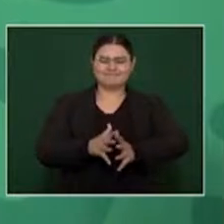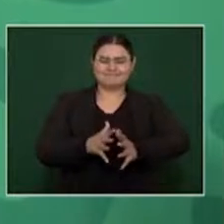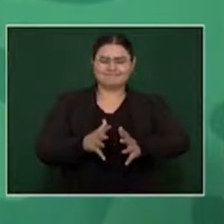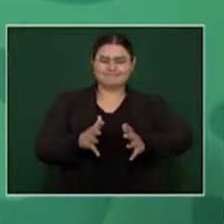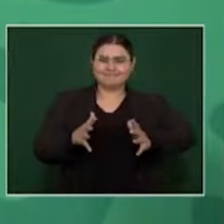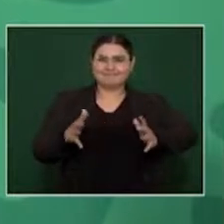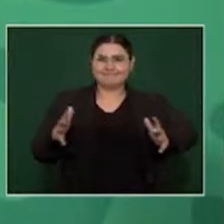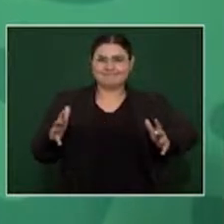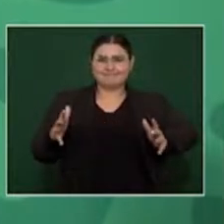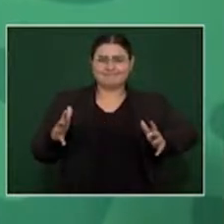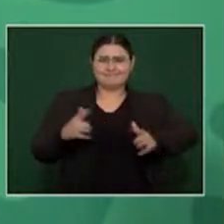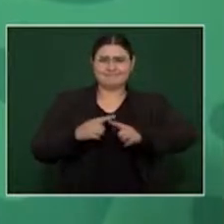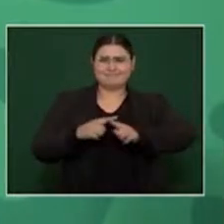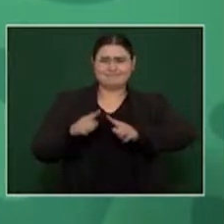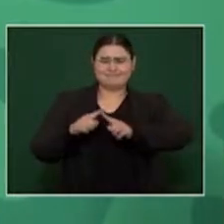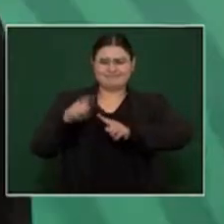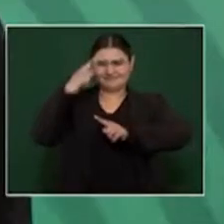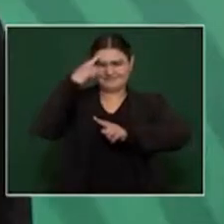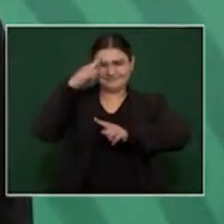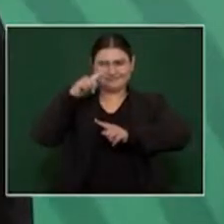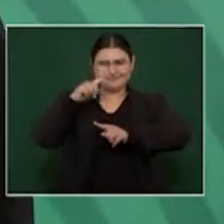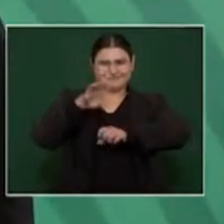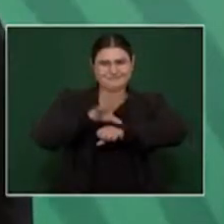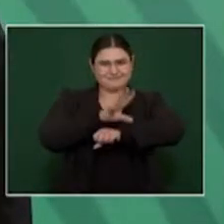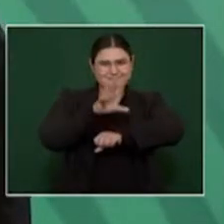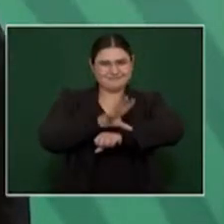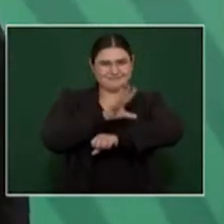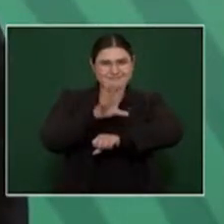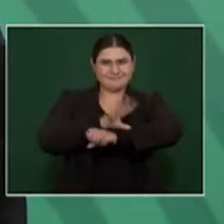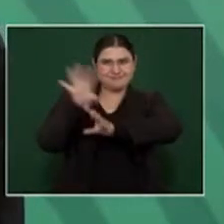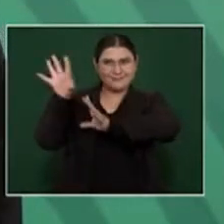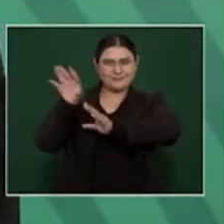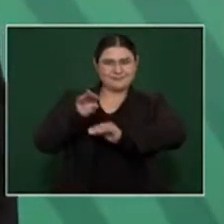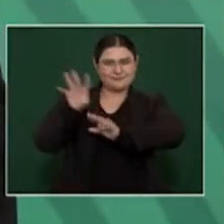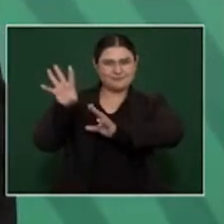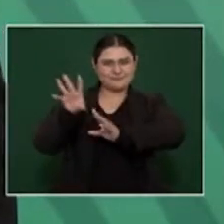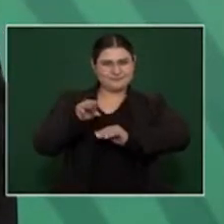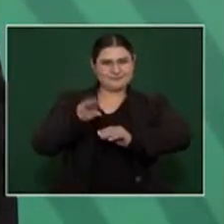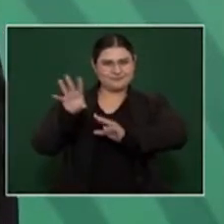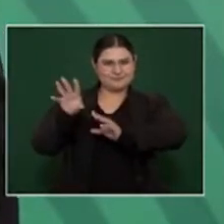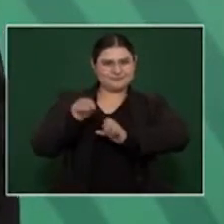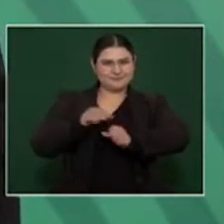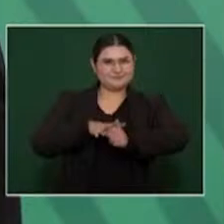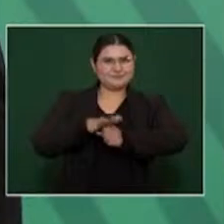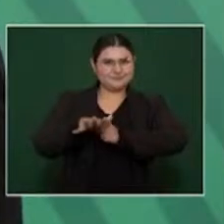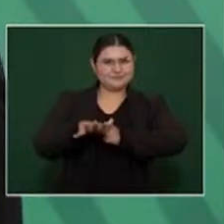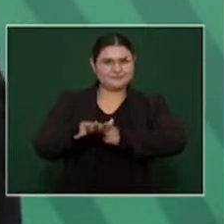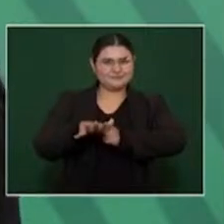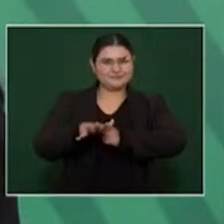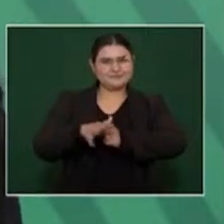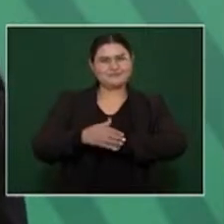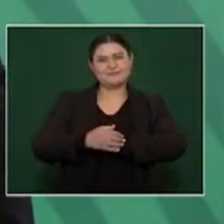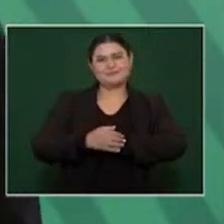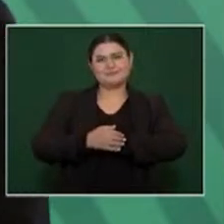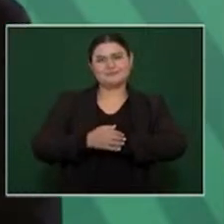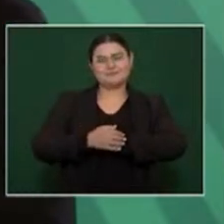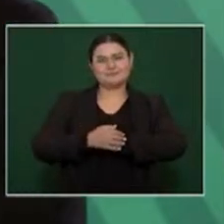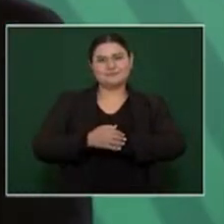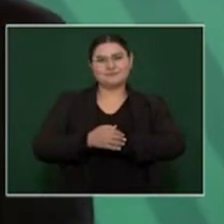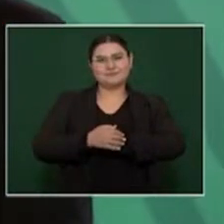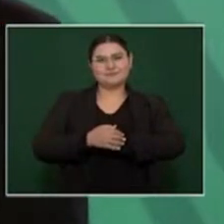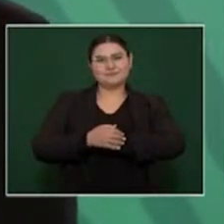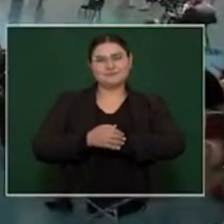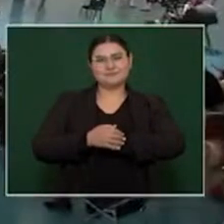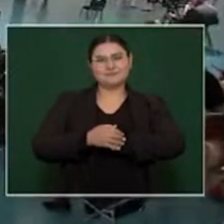estado de Sonora, como bien ya ayer lo informábamos. Entre ellos, bueno, en estos momentos está visitando la obra en construcción de la